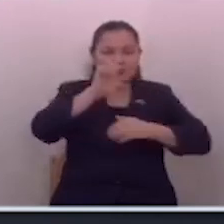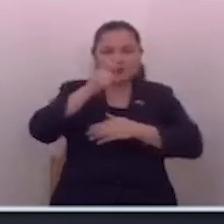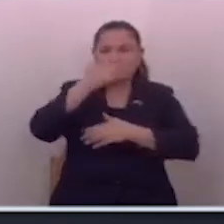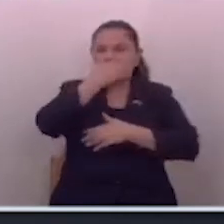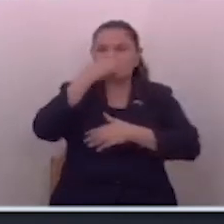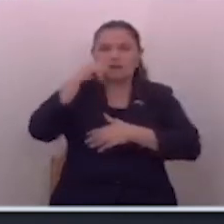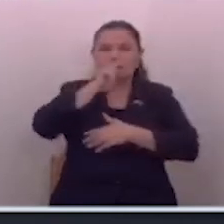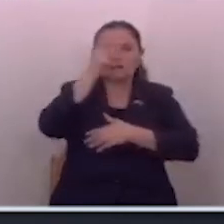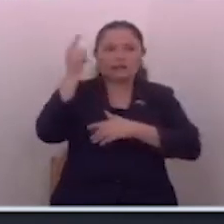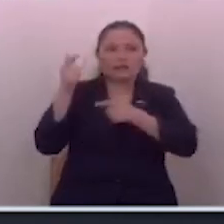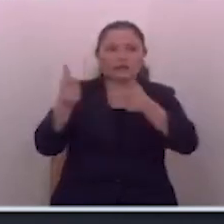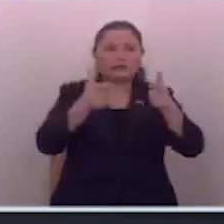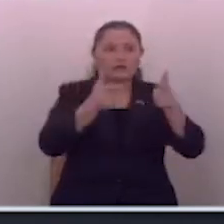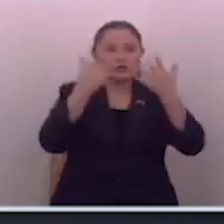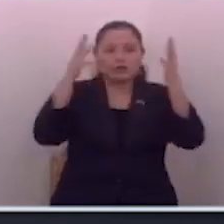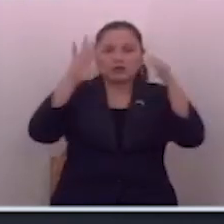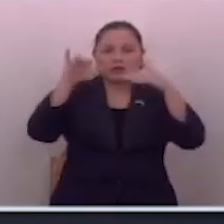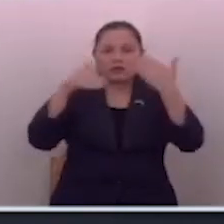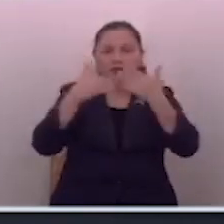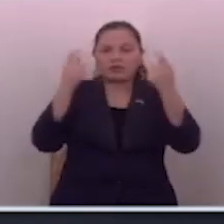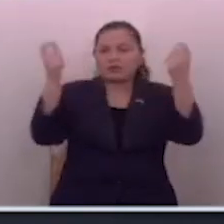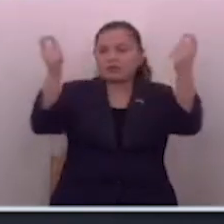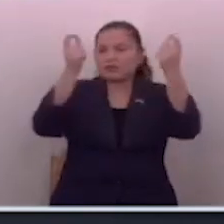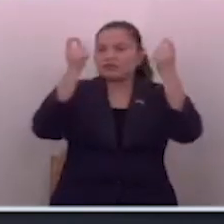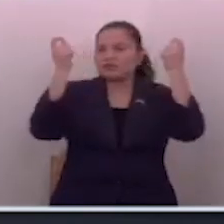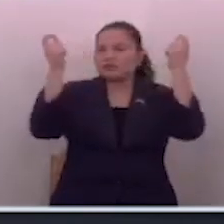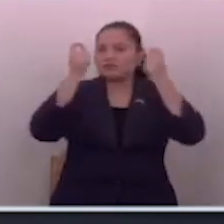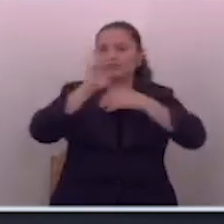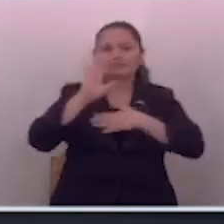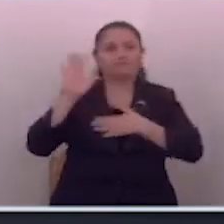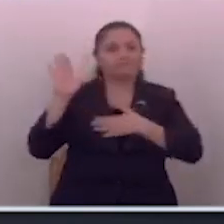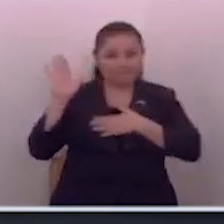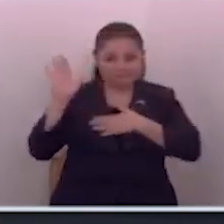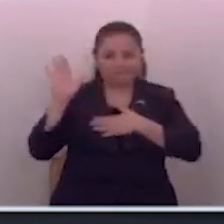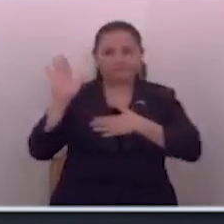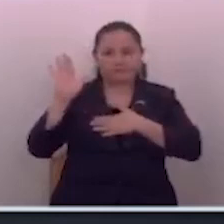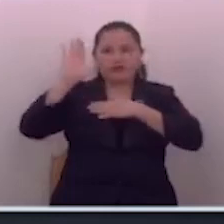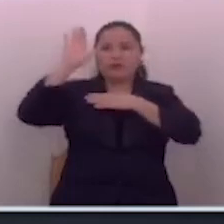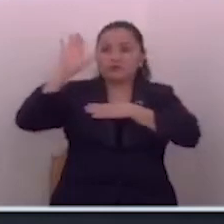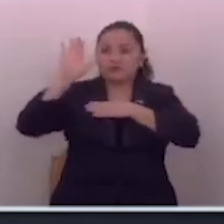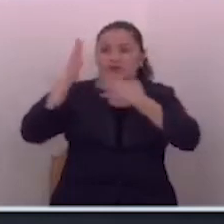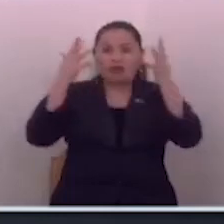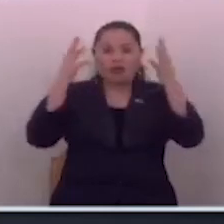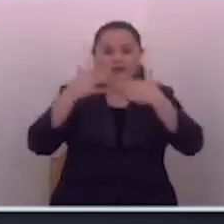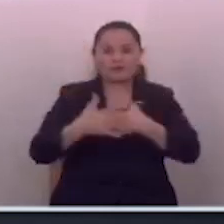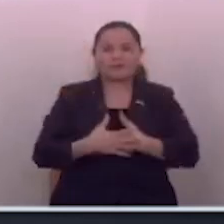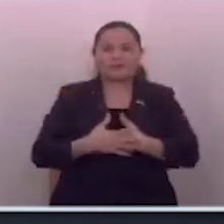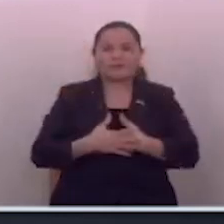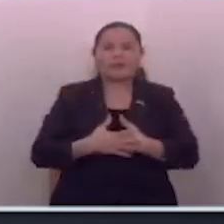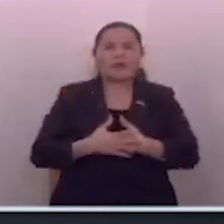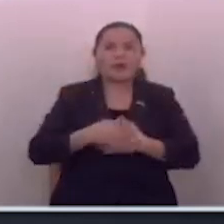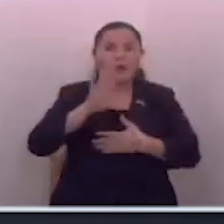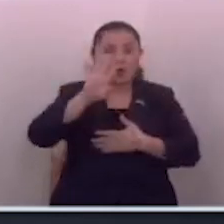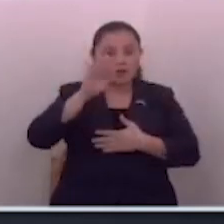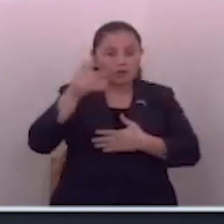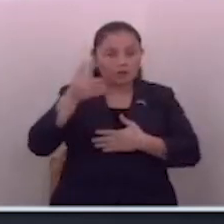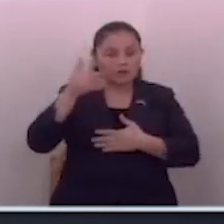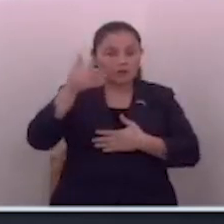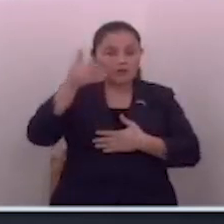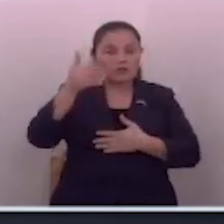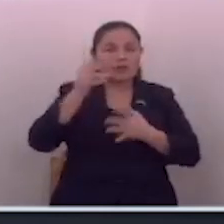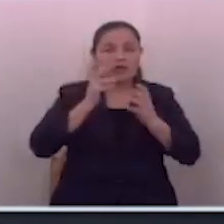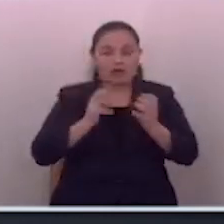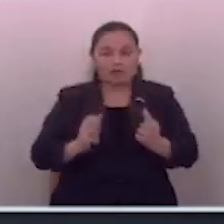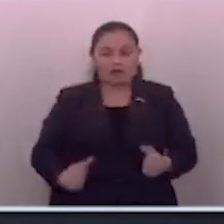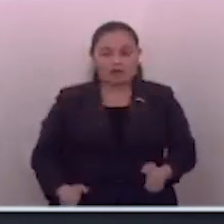aplaudieron y celebraron esta promesa. A cuatro años de gobierno